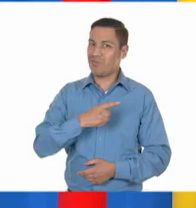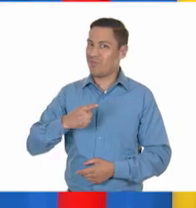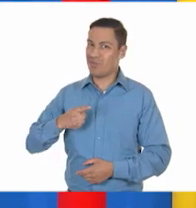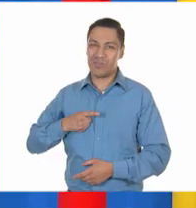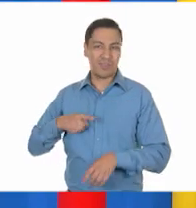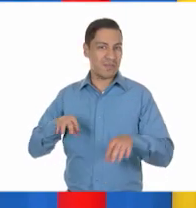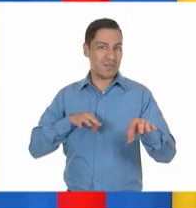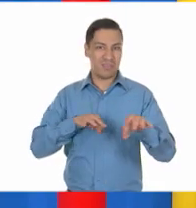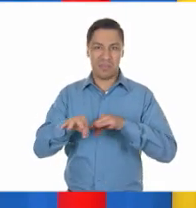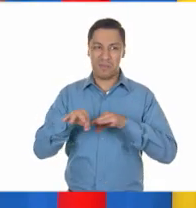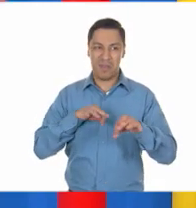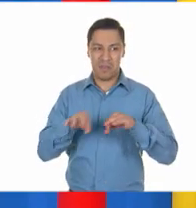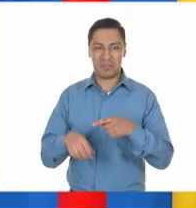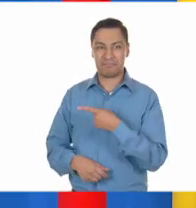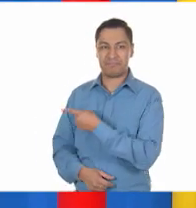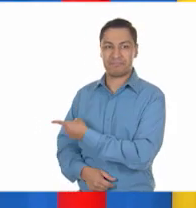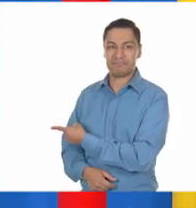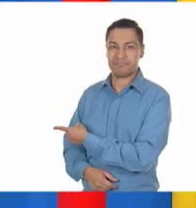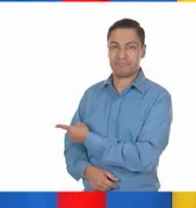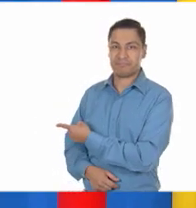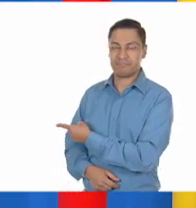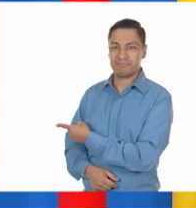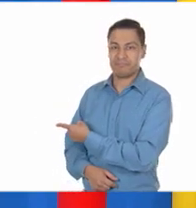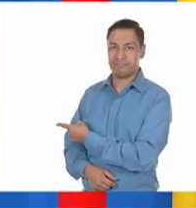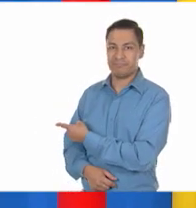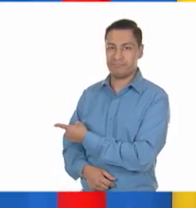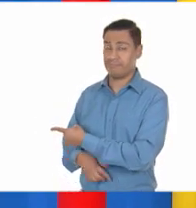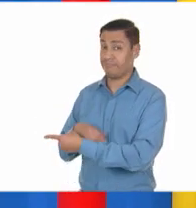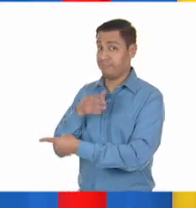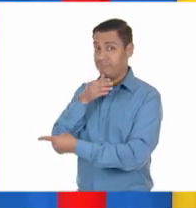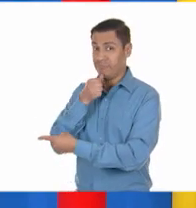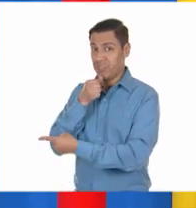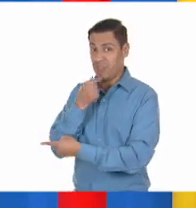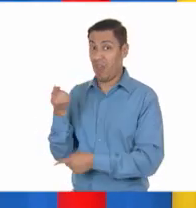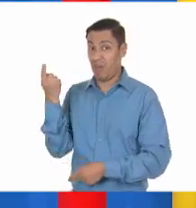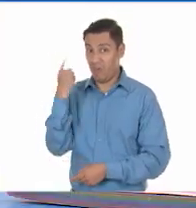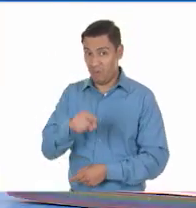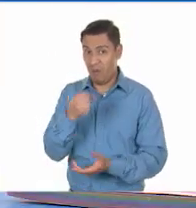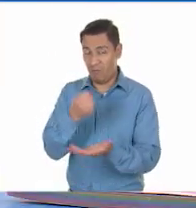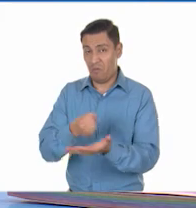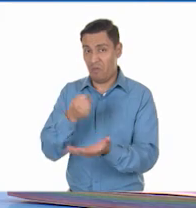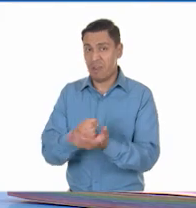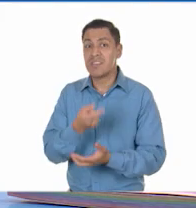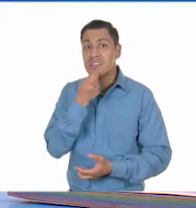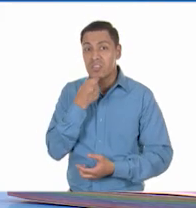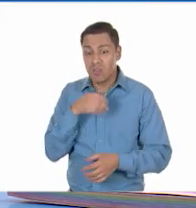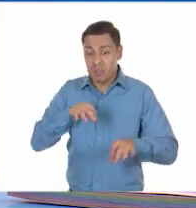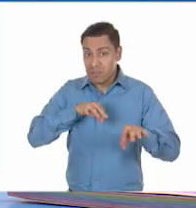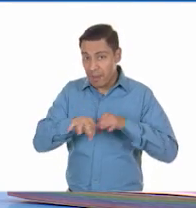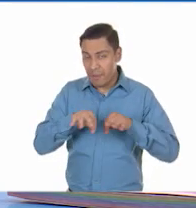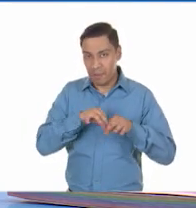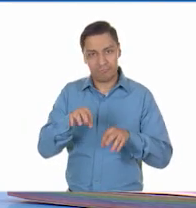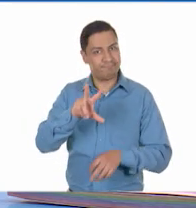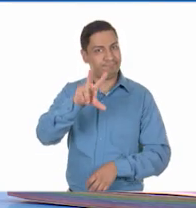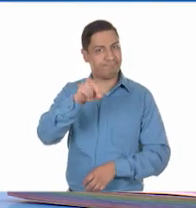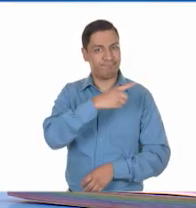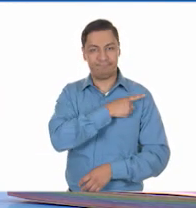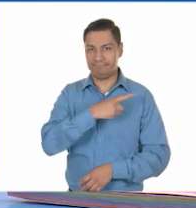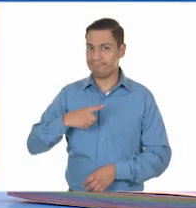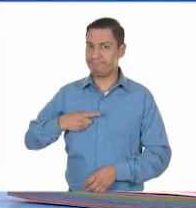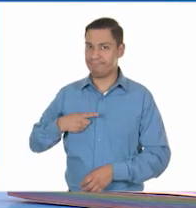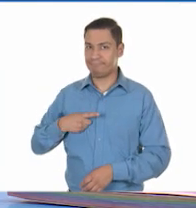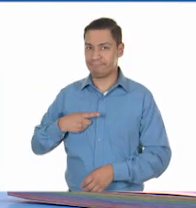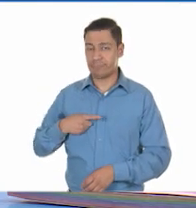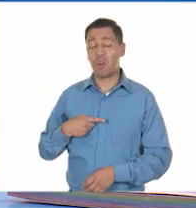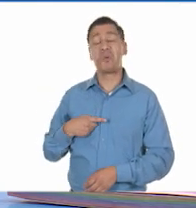asegura que ningún niño ni ninguna niña puede ser obligada a trabajar. ¡Ay! Eso es lo mejor de todo. Es